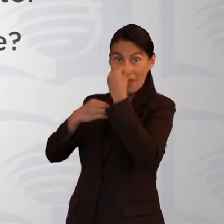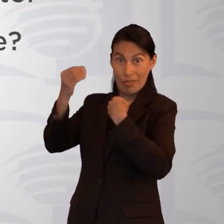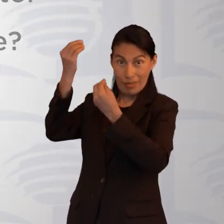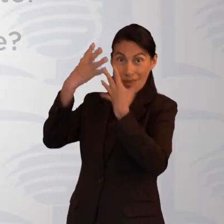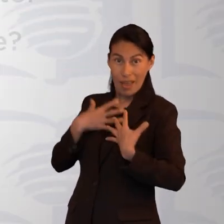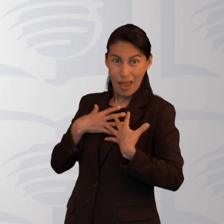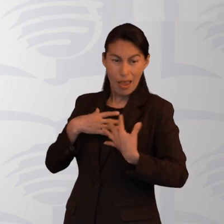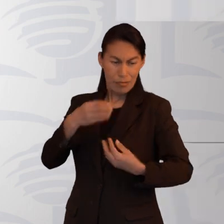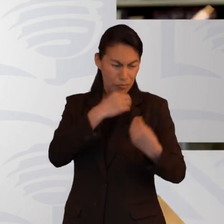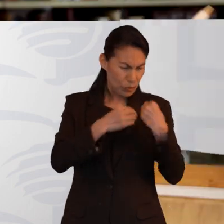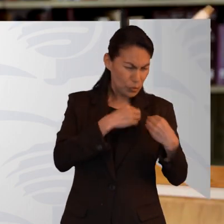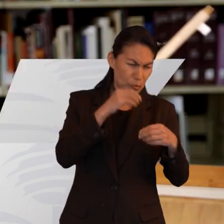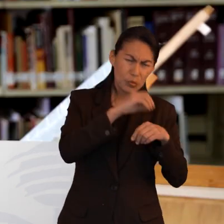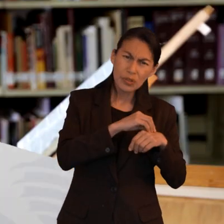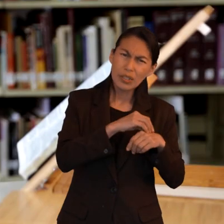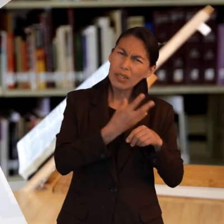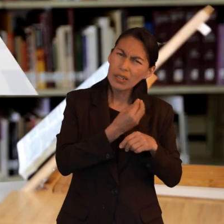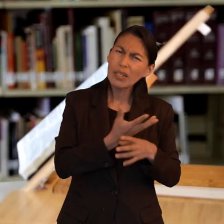consumador de la fe?